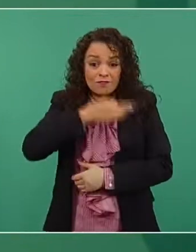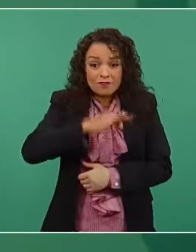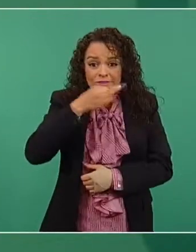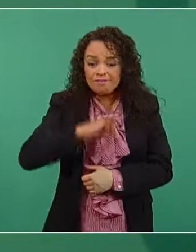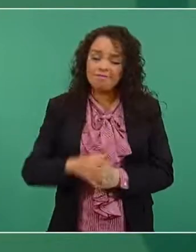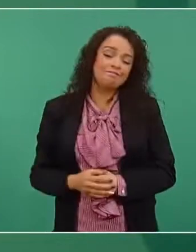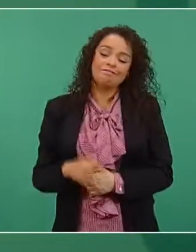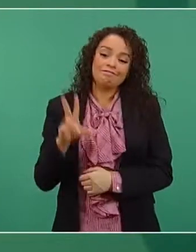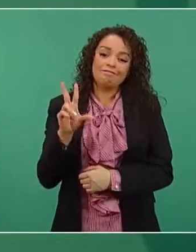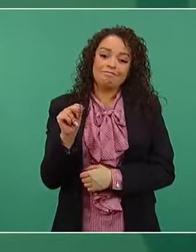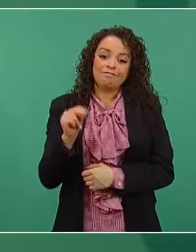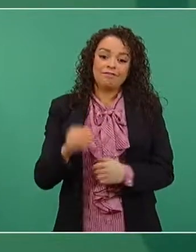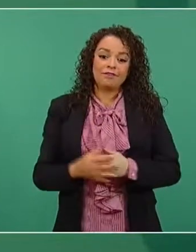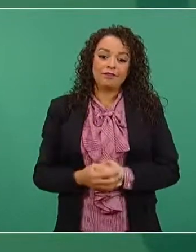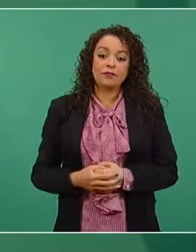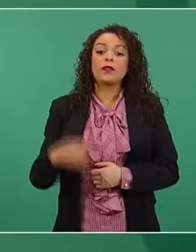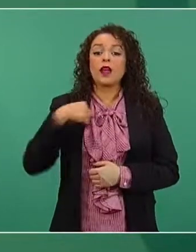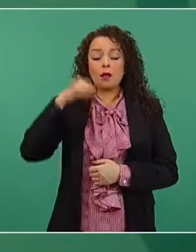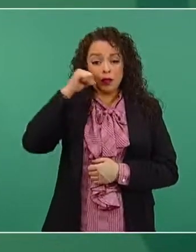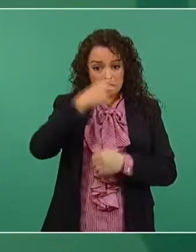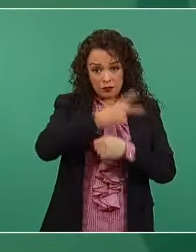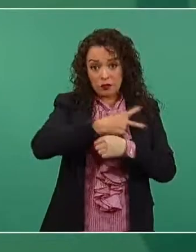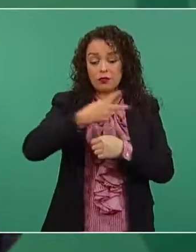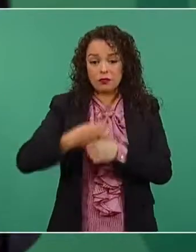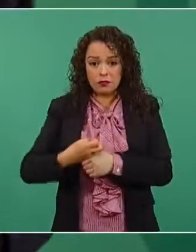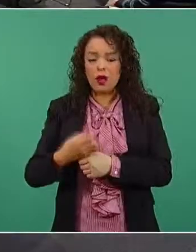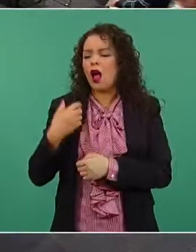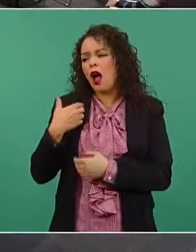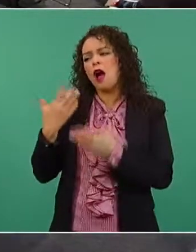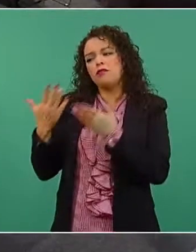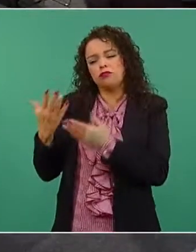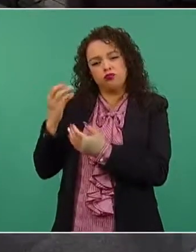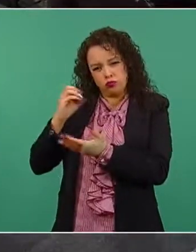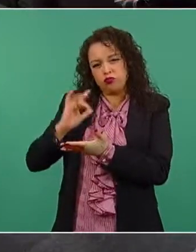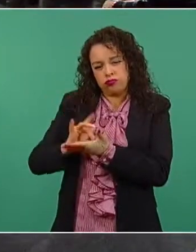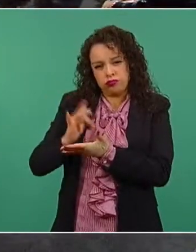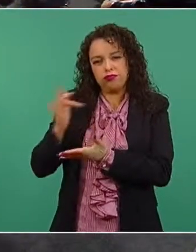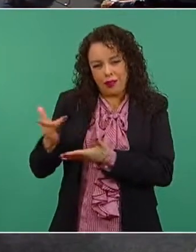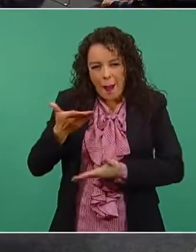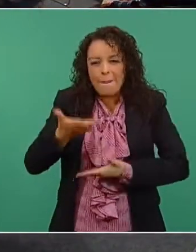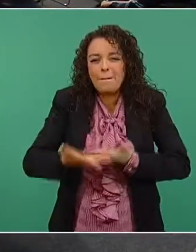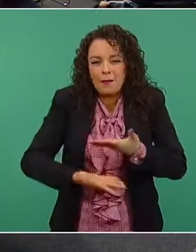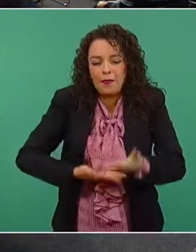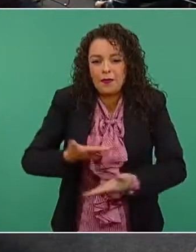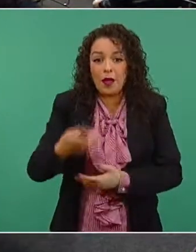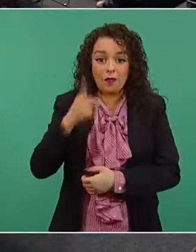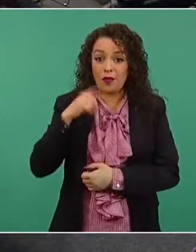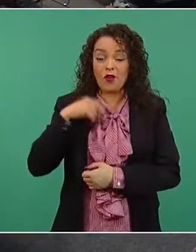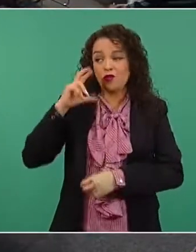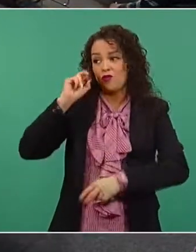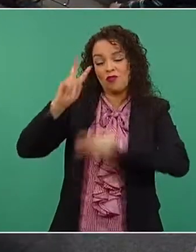Me invitan y les agradezco mucho, pero no salgo.